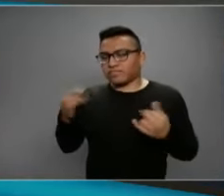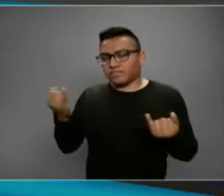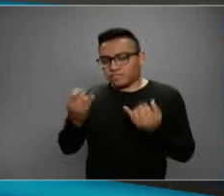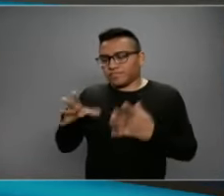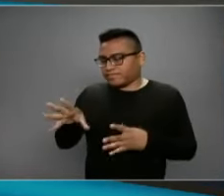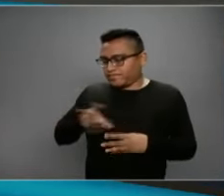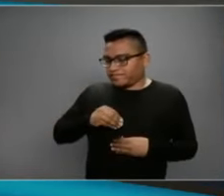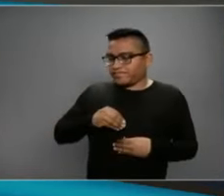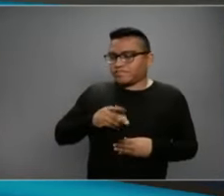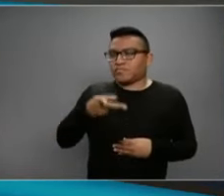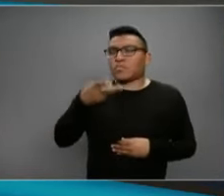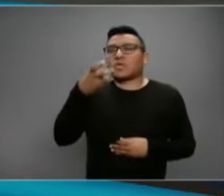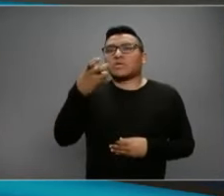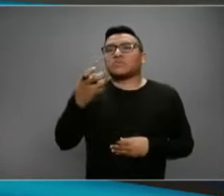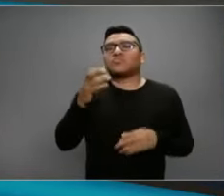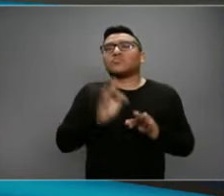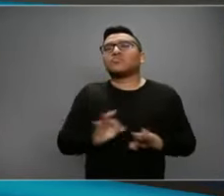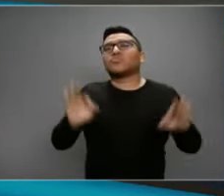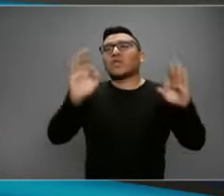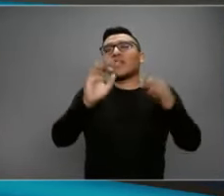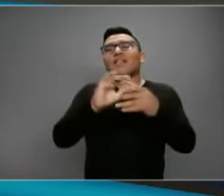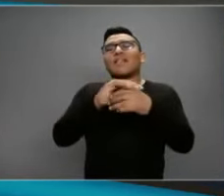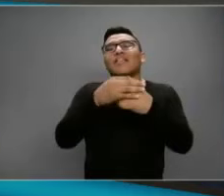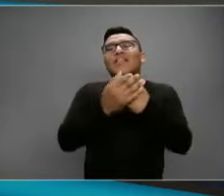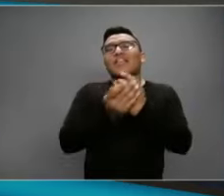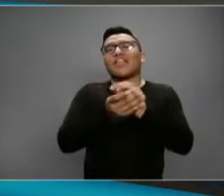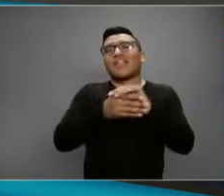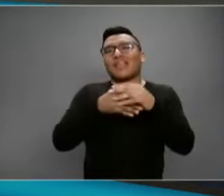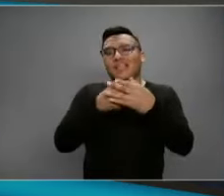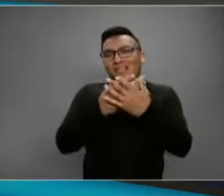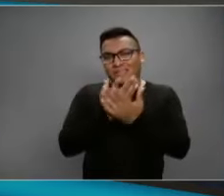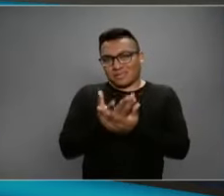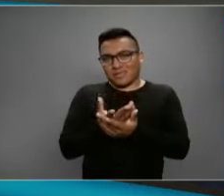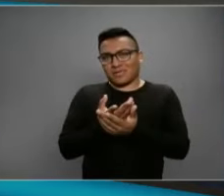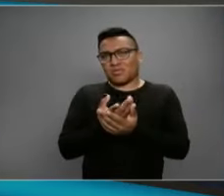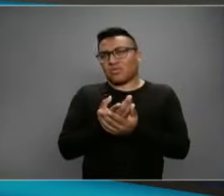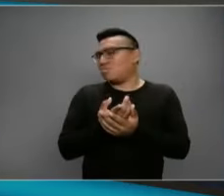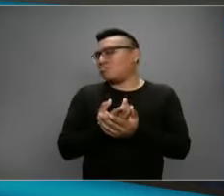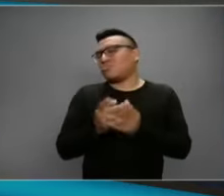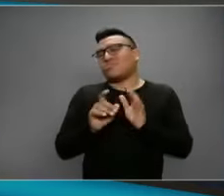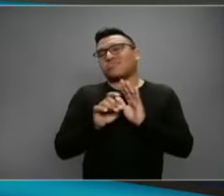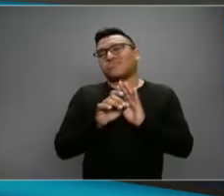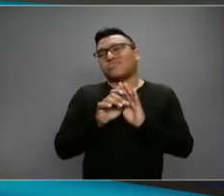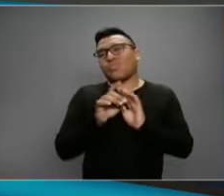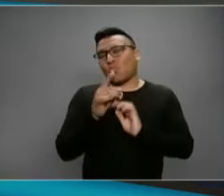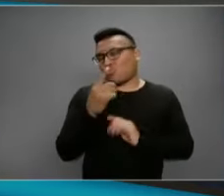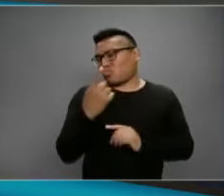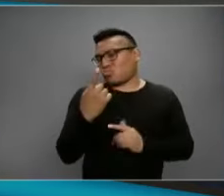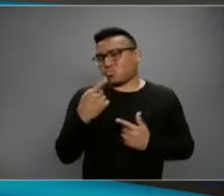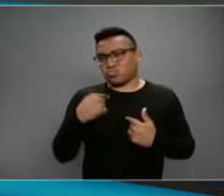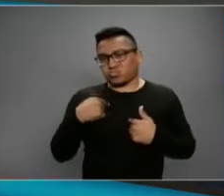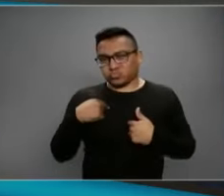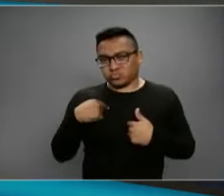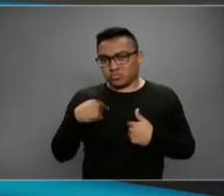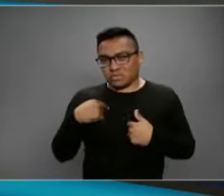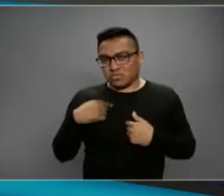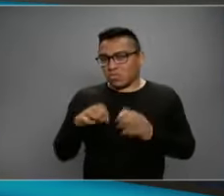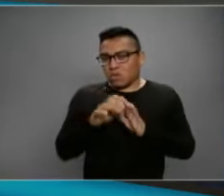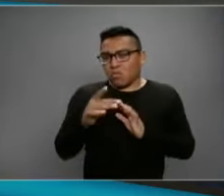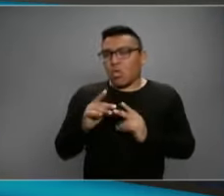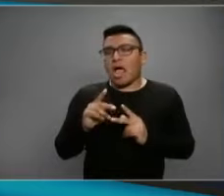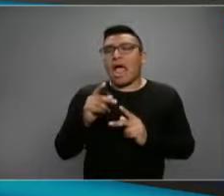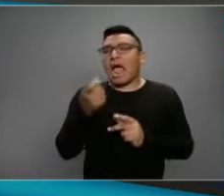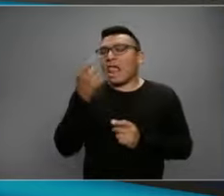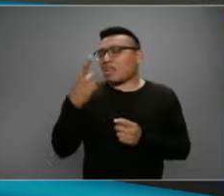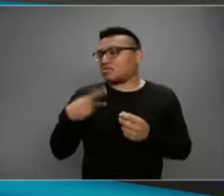es estar haciendo constantemente lavado de manos. Si uno tiene su ropa que potencialmente uno está hablando o